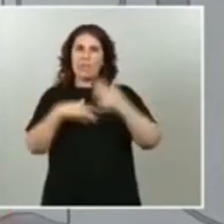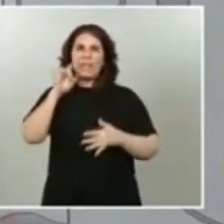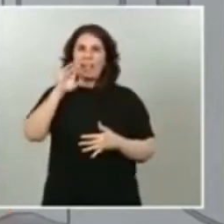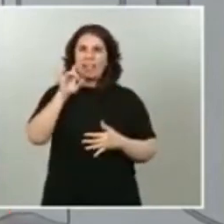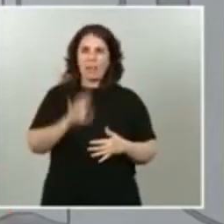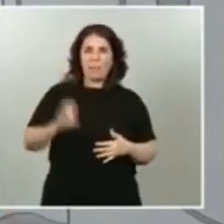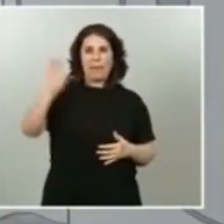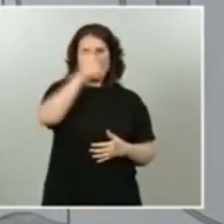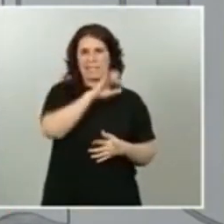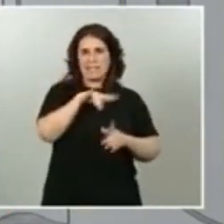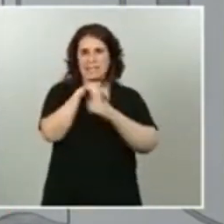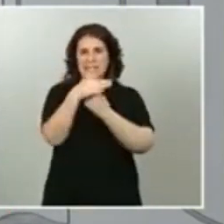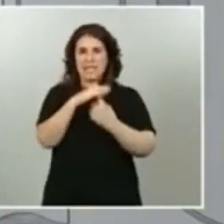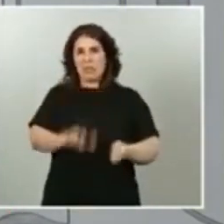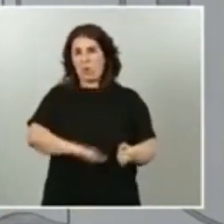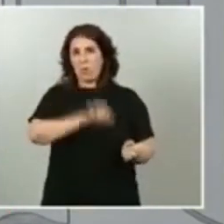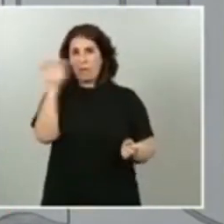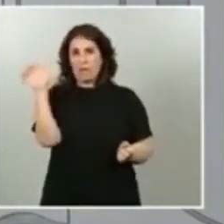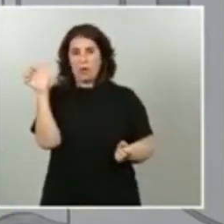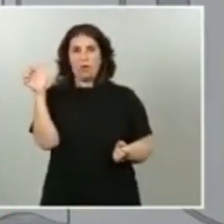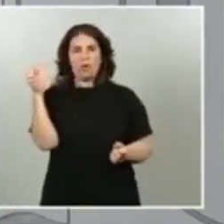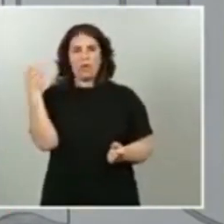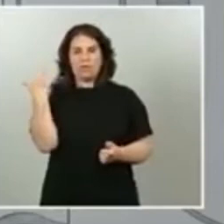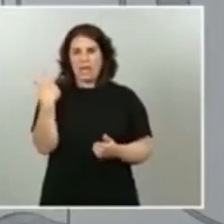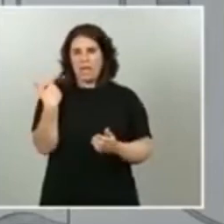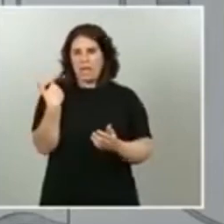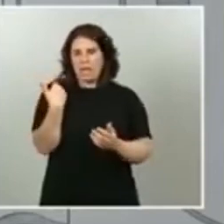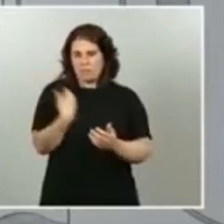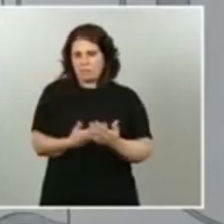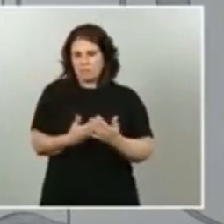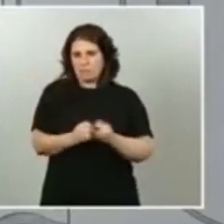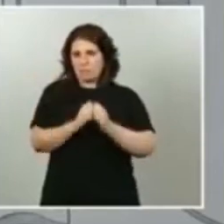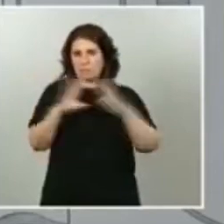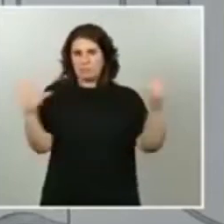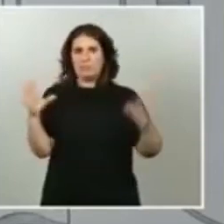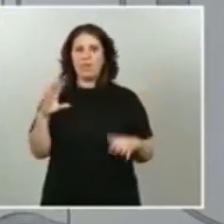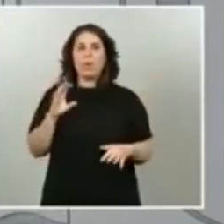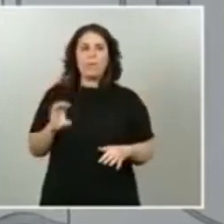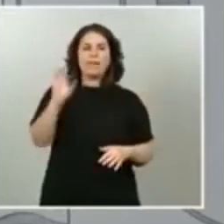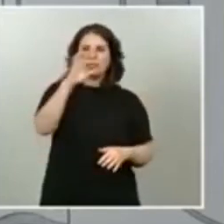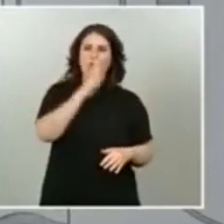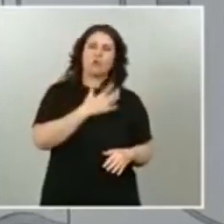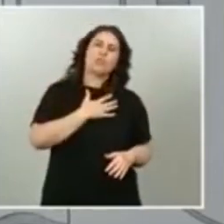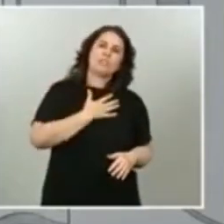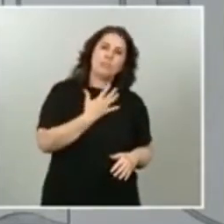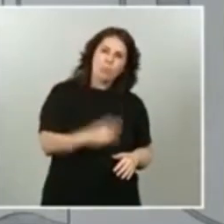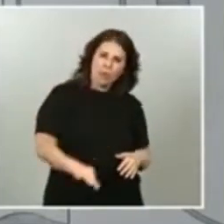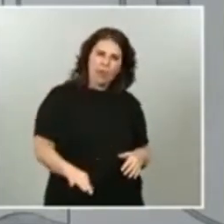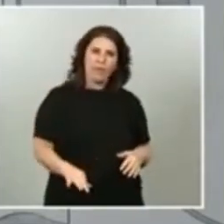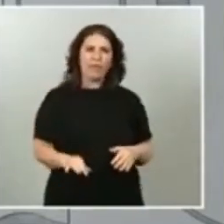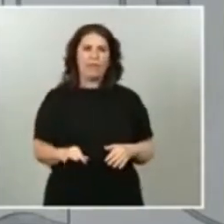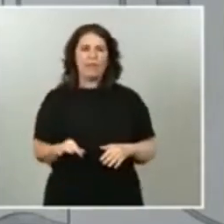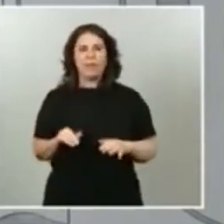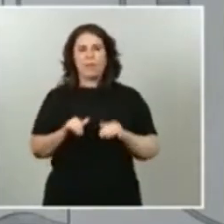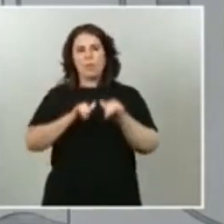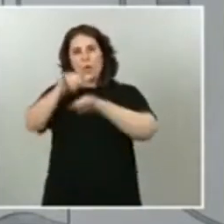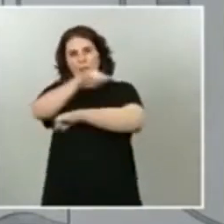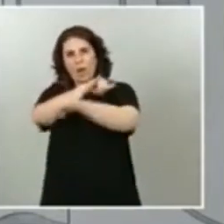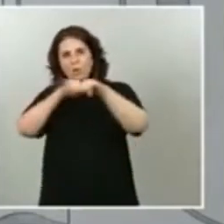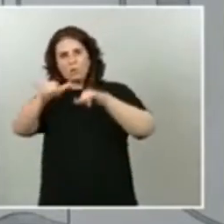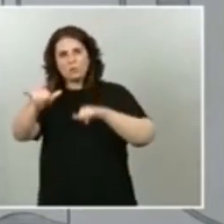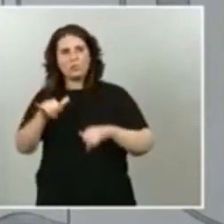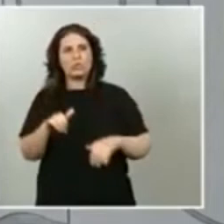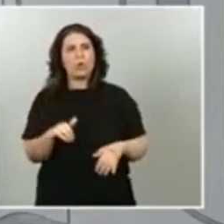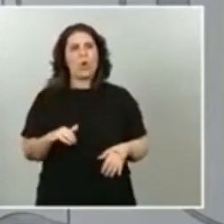consenso europeo se había determinado países con los que se podían producir vuelos o producir viajeros